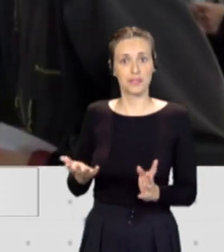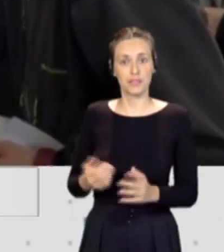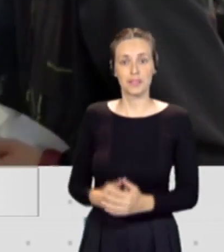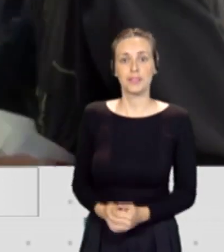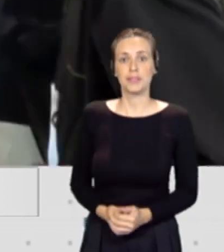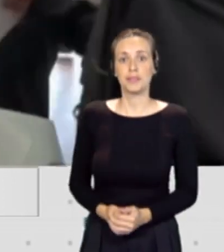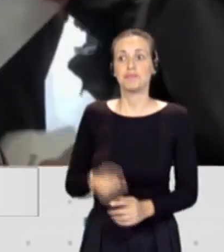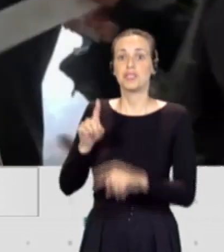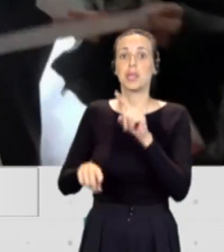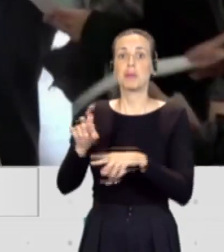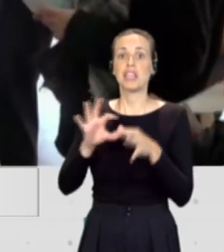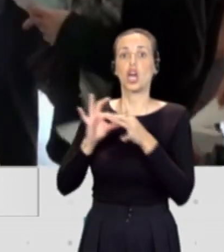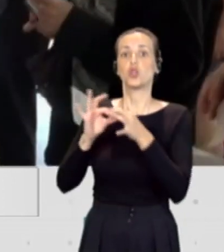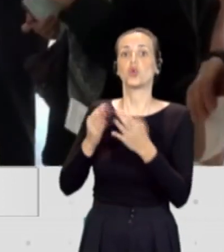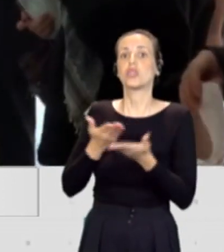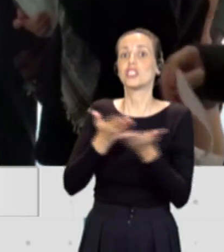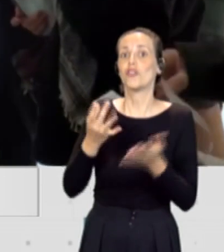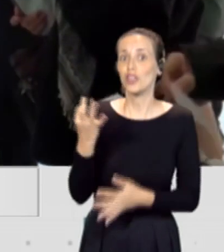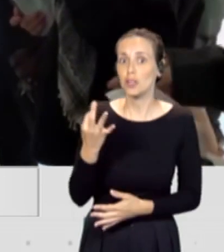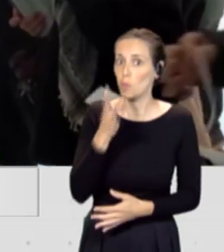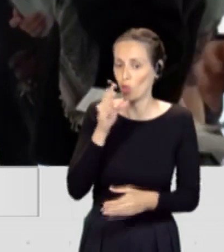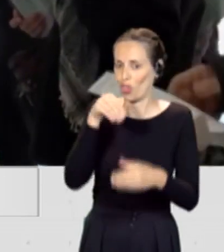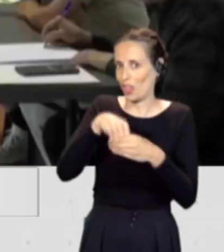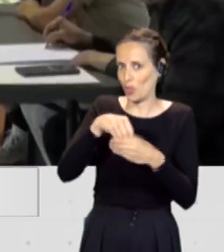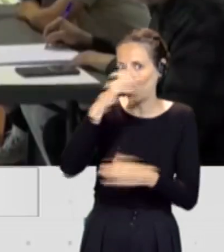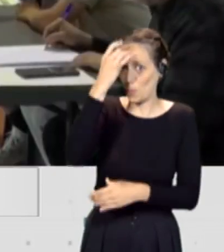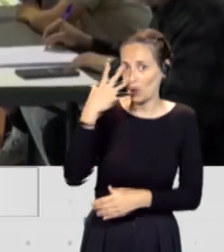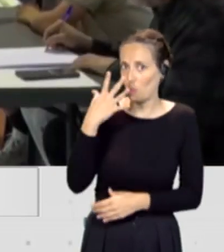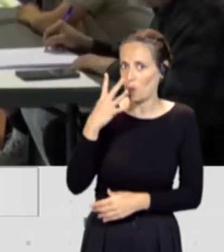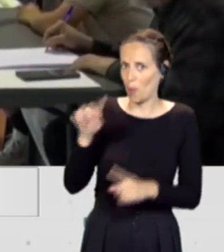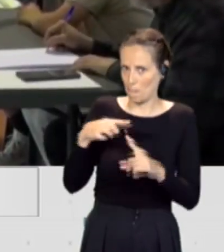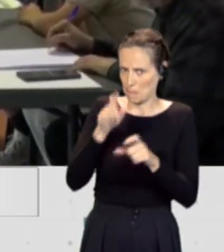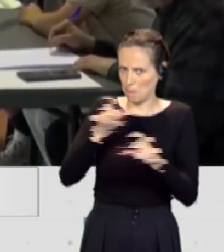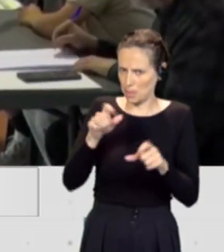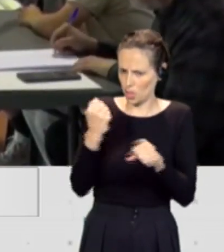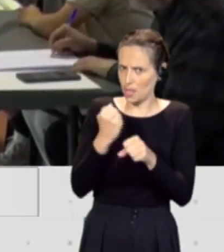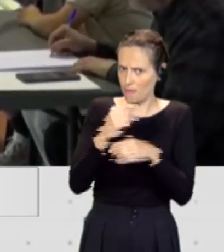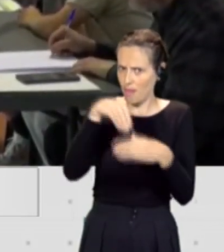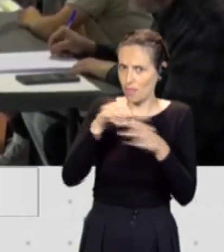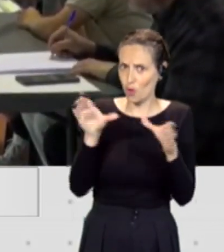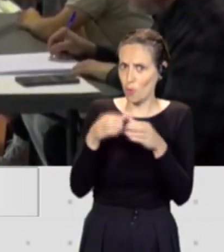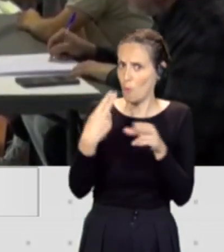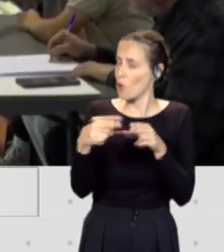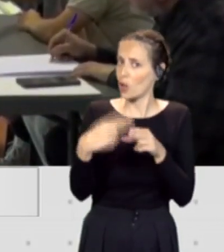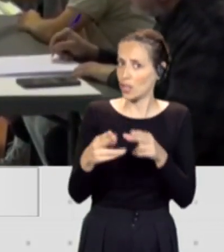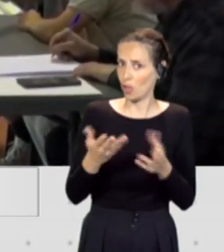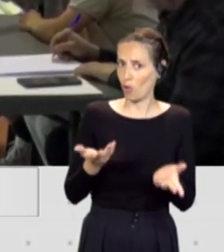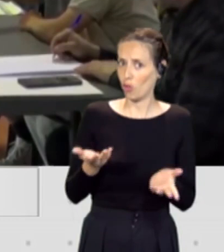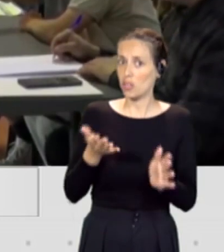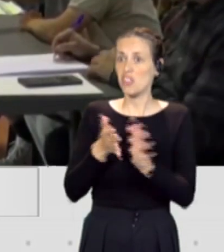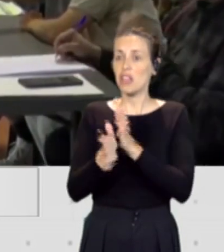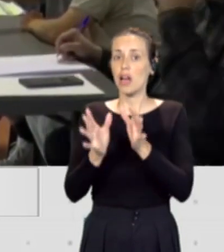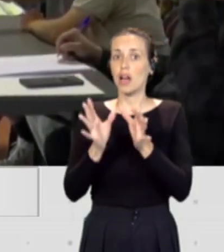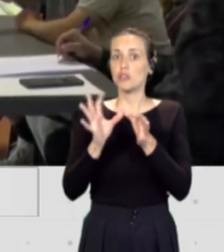a Junts, ¿no? Junts es Puigdemont, por supuesto, pero detrás hay muchísima gente trabajando en ese partido político. Yo no veo a un